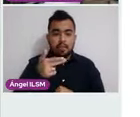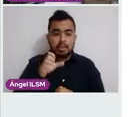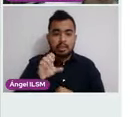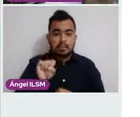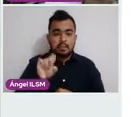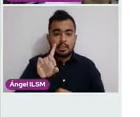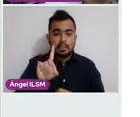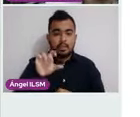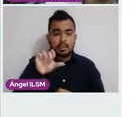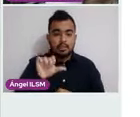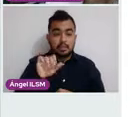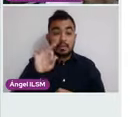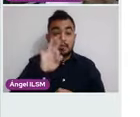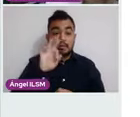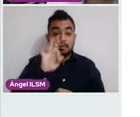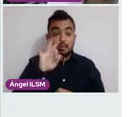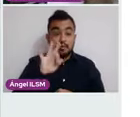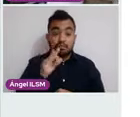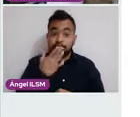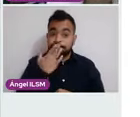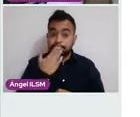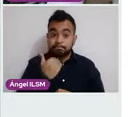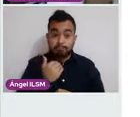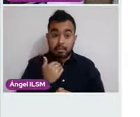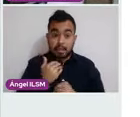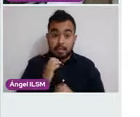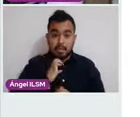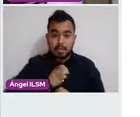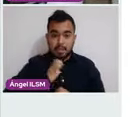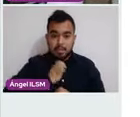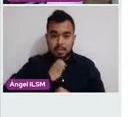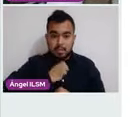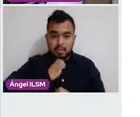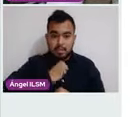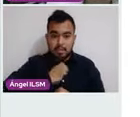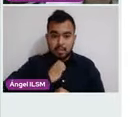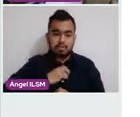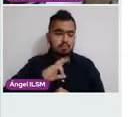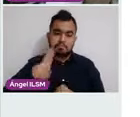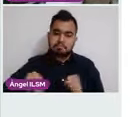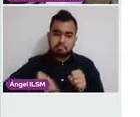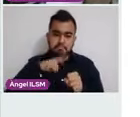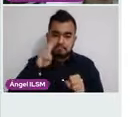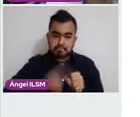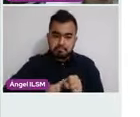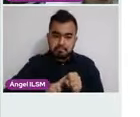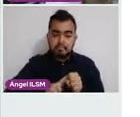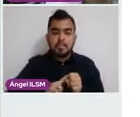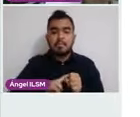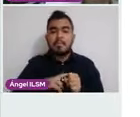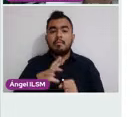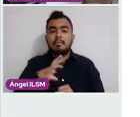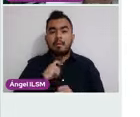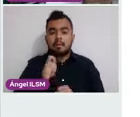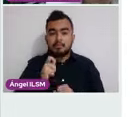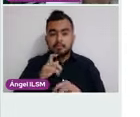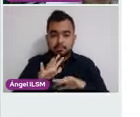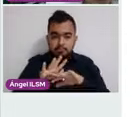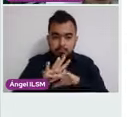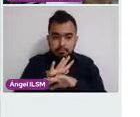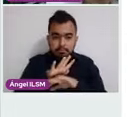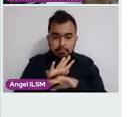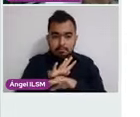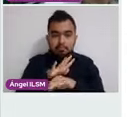si es un resultado negativo, negativo o malignidad, es un resultado normal. Va a haber cambios de reparación, probablemente